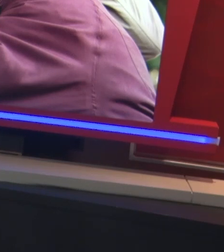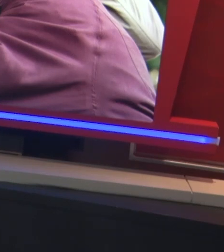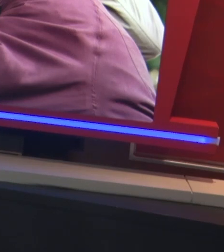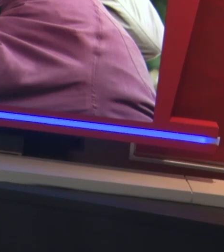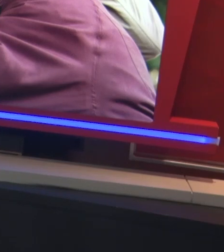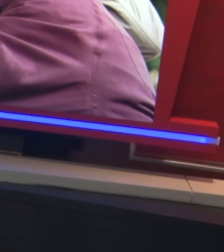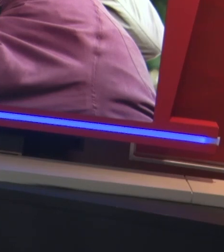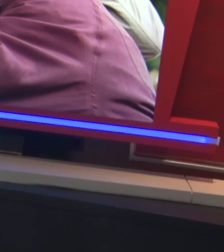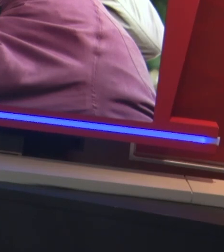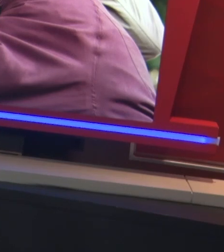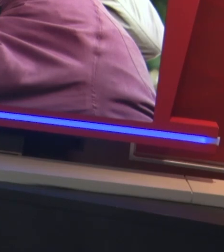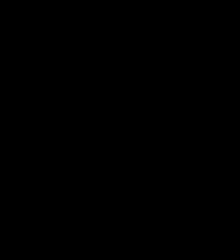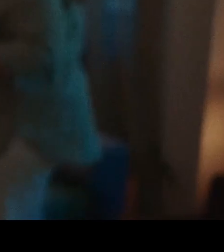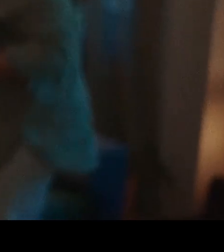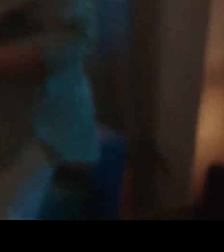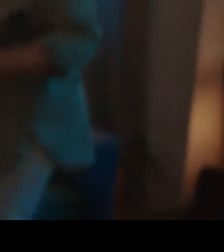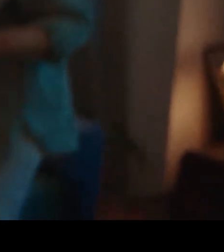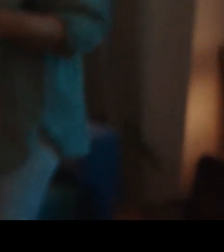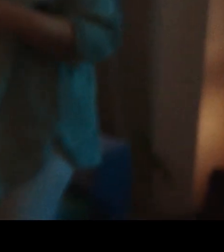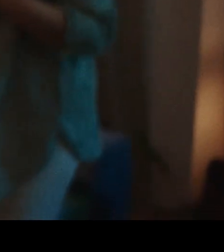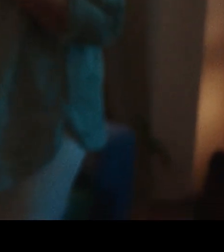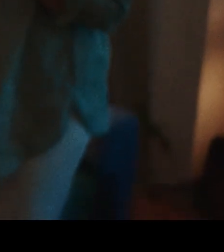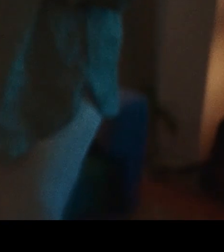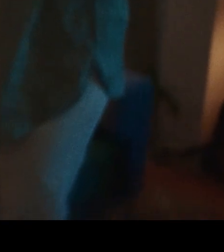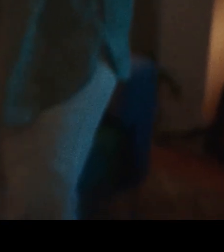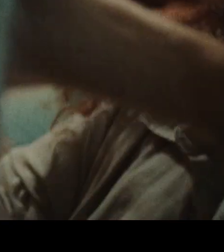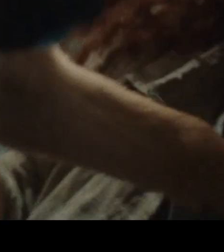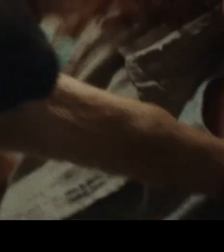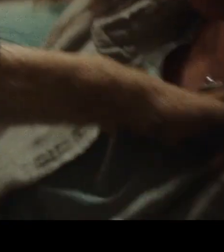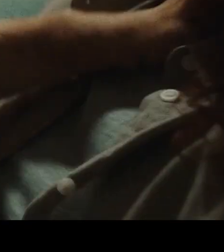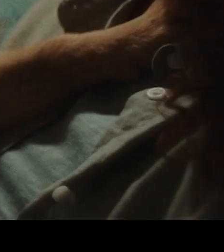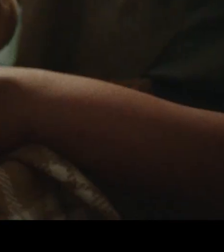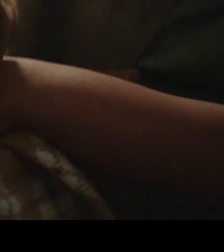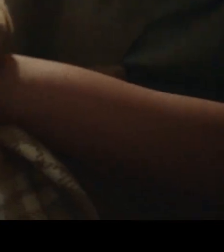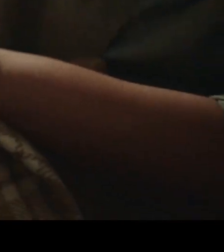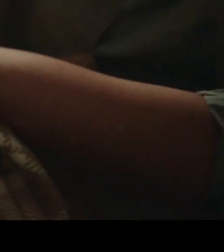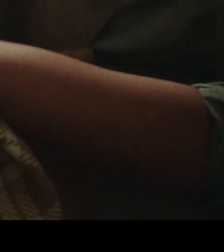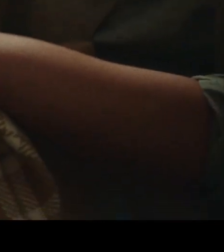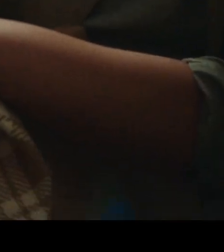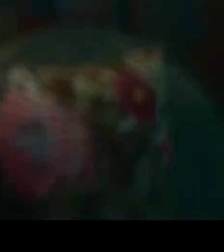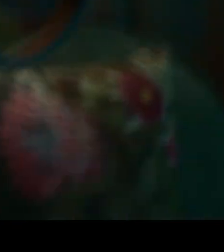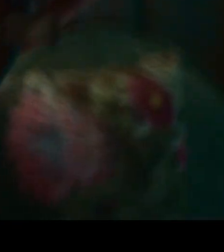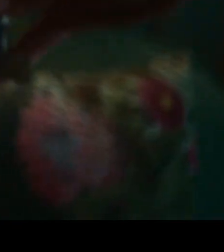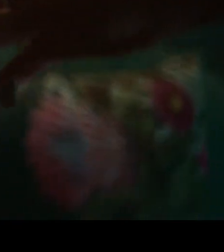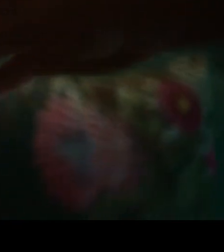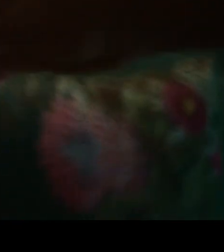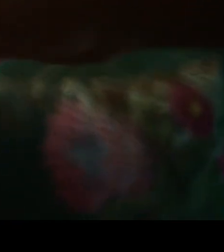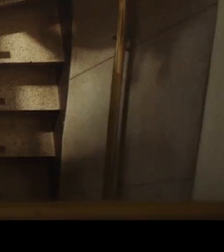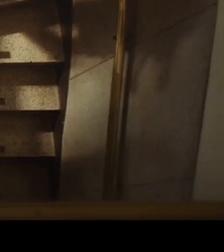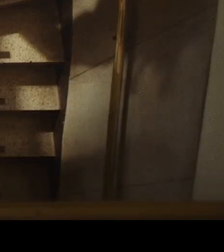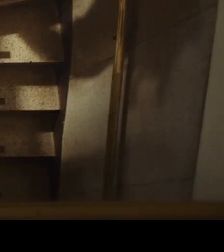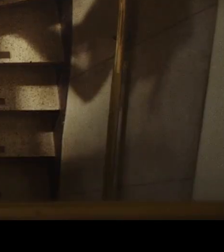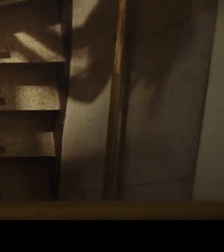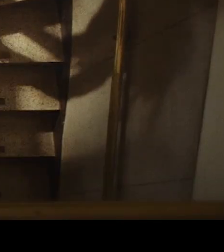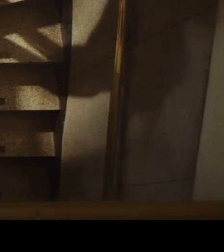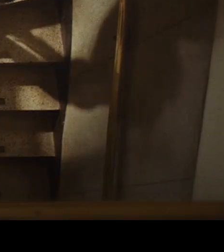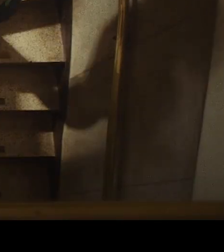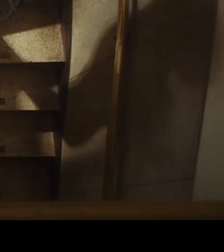cada uno. Banco Estado. No, no, no. ¡Vamos! ¡Vamos!